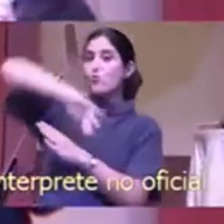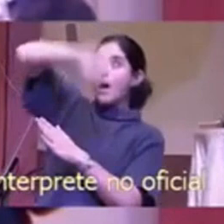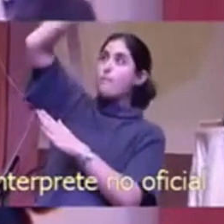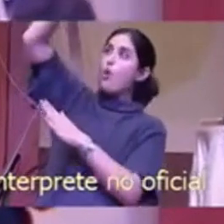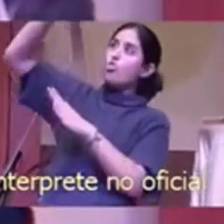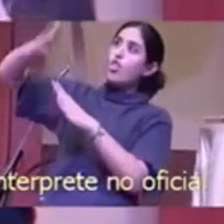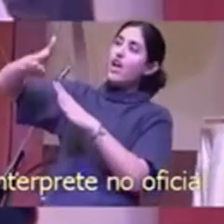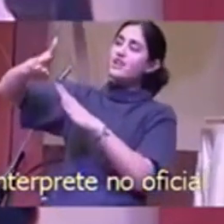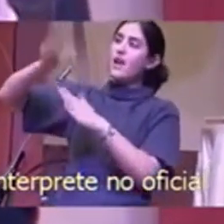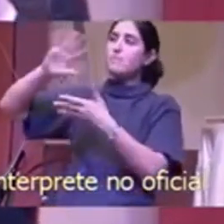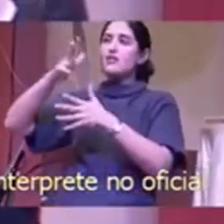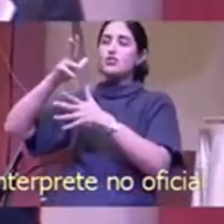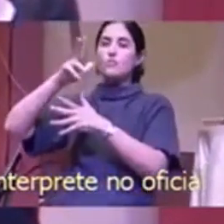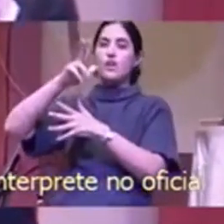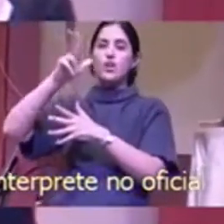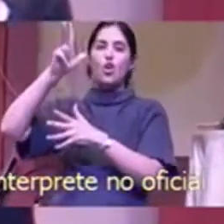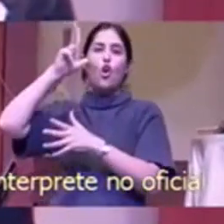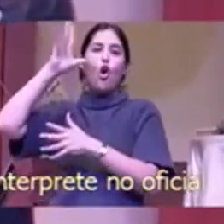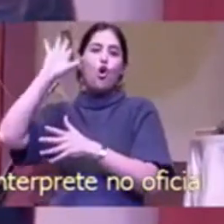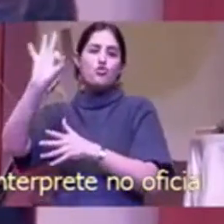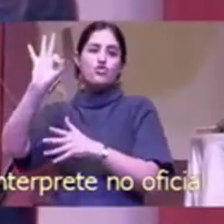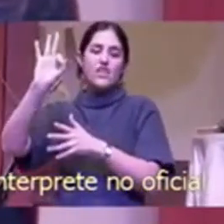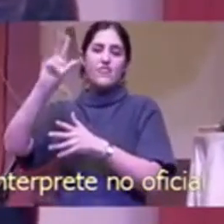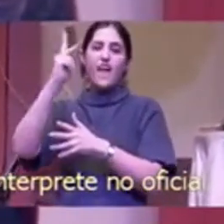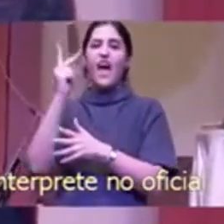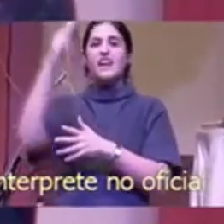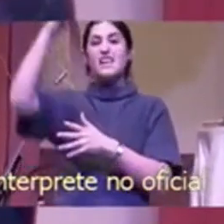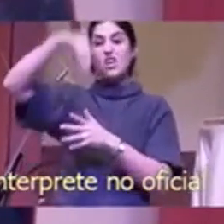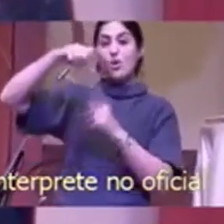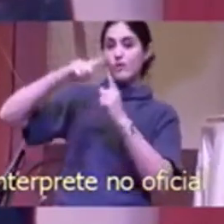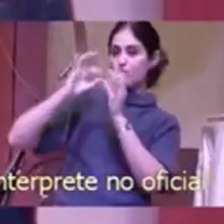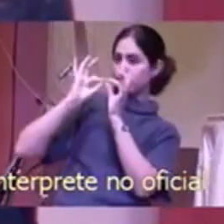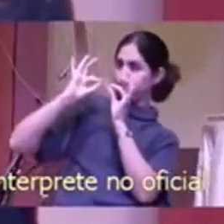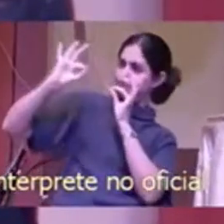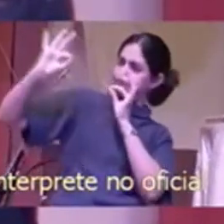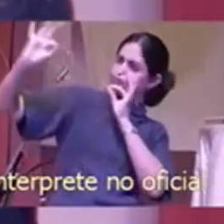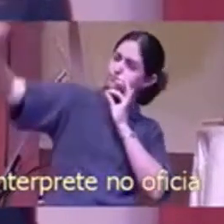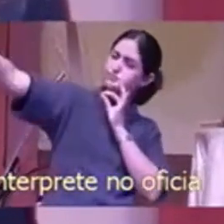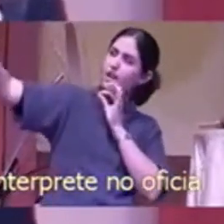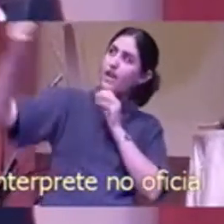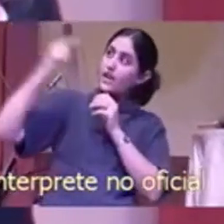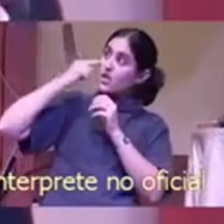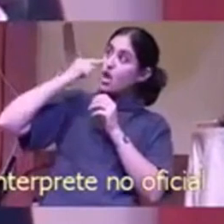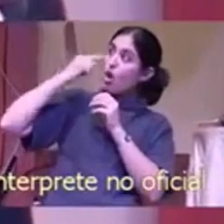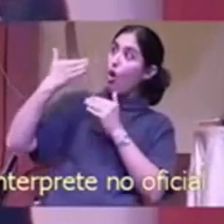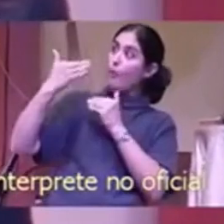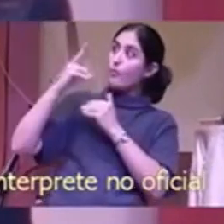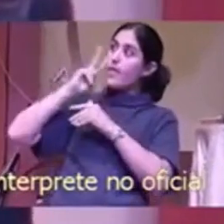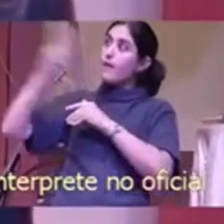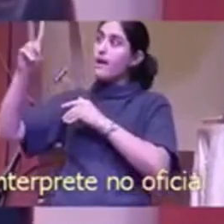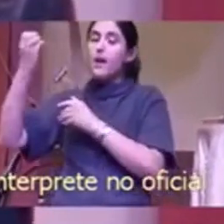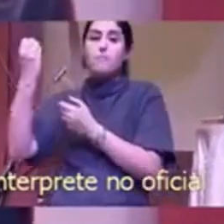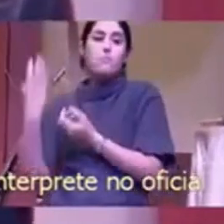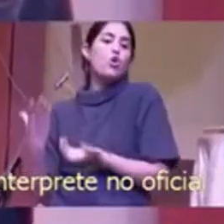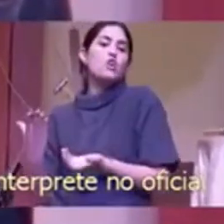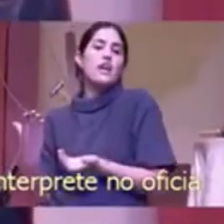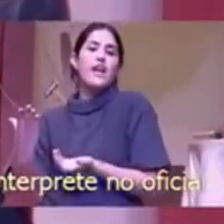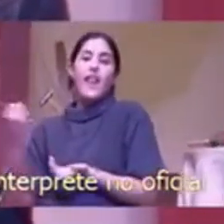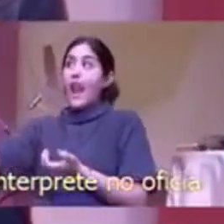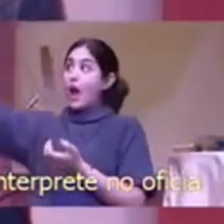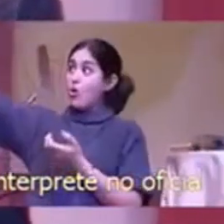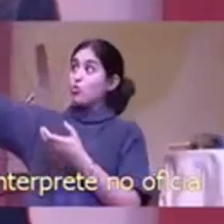a 80 kilómetros de distancia. Porque la luz es poderosa.